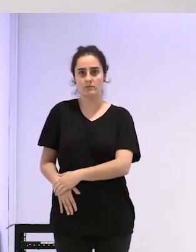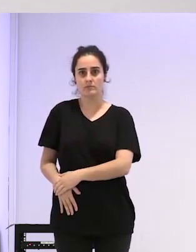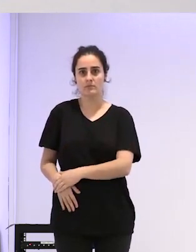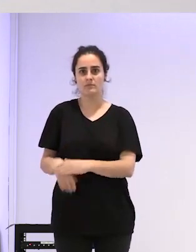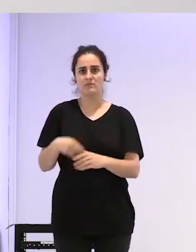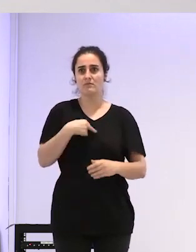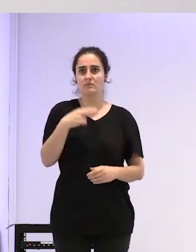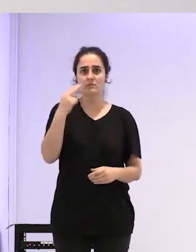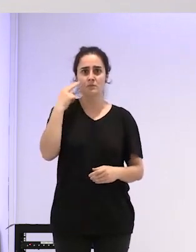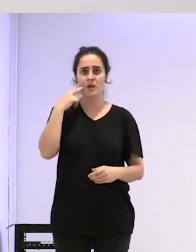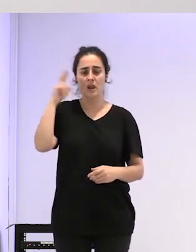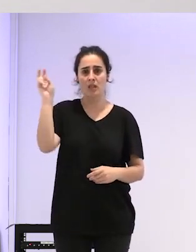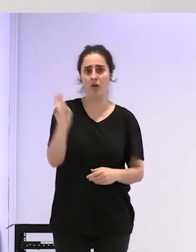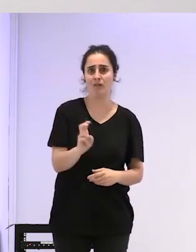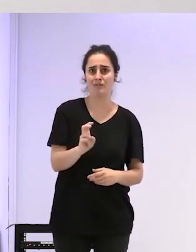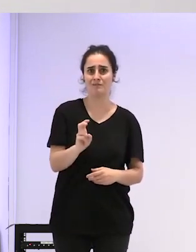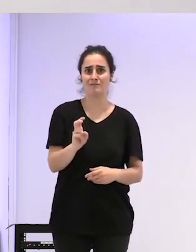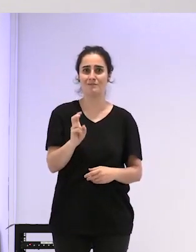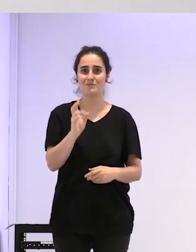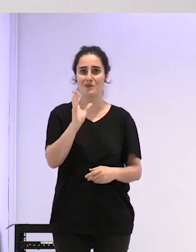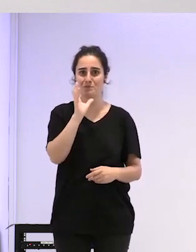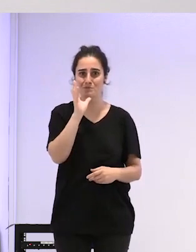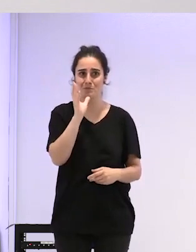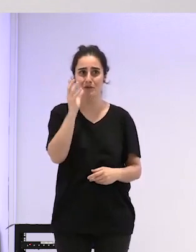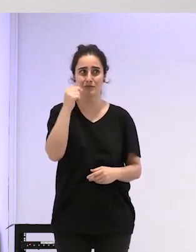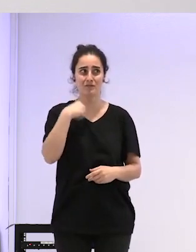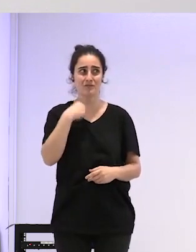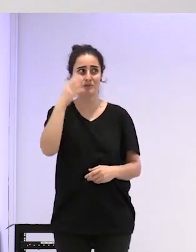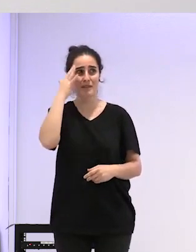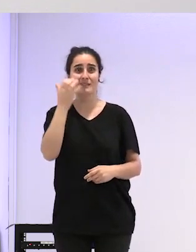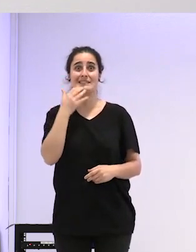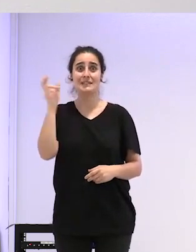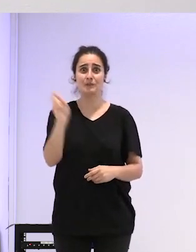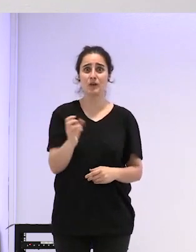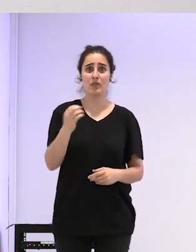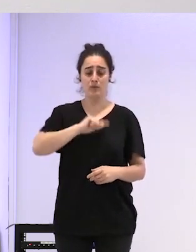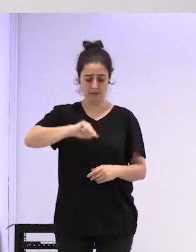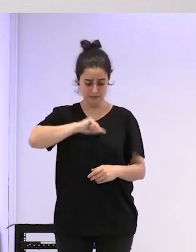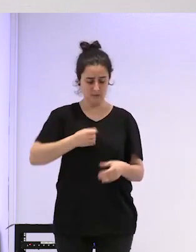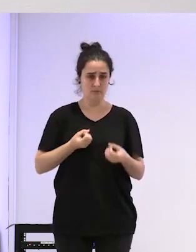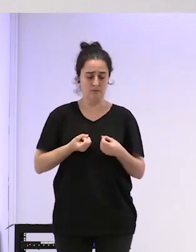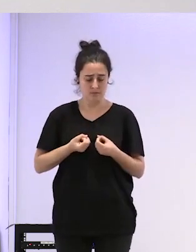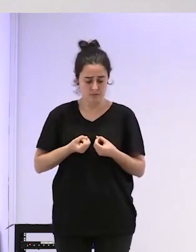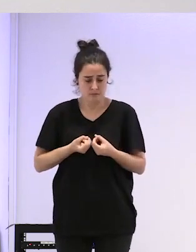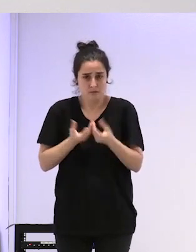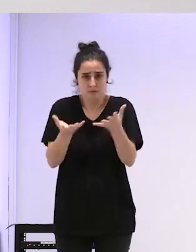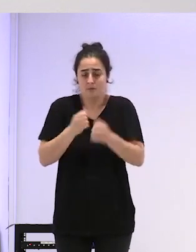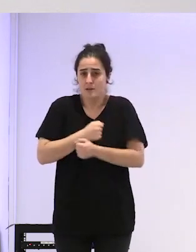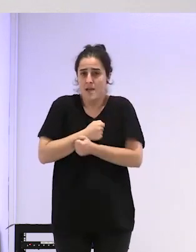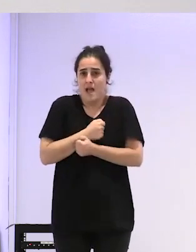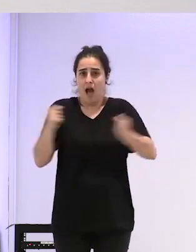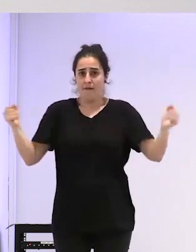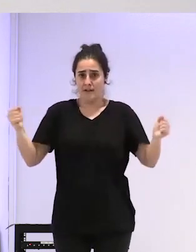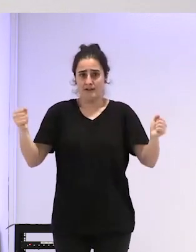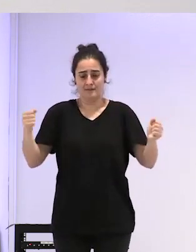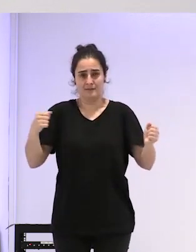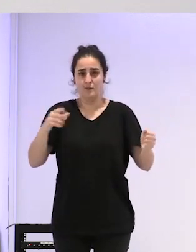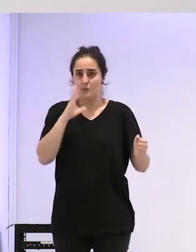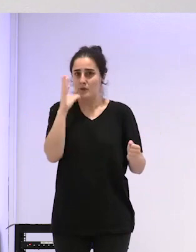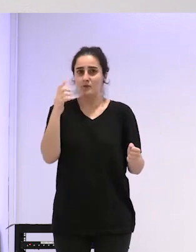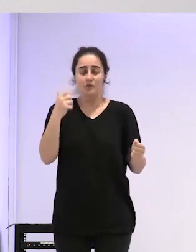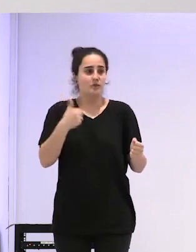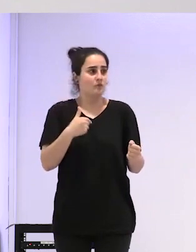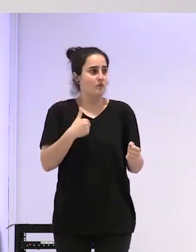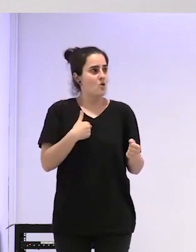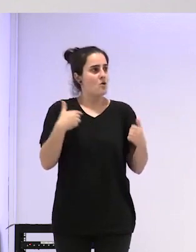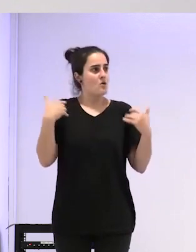porque es como si vengo te tendré que contar lo que siento por lo tanto ahí saldré pringazo o sea es algo